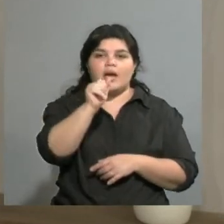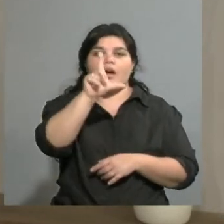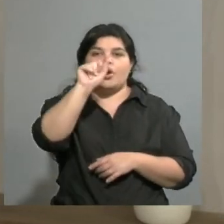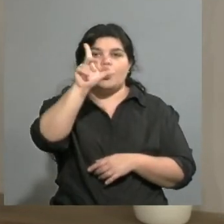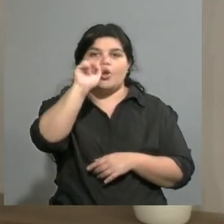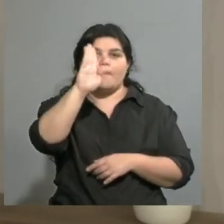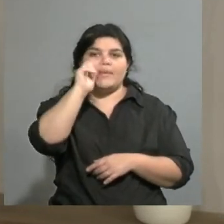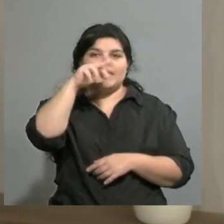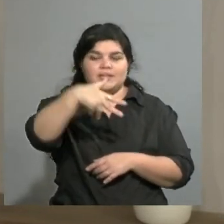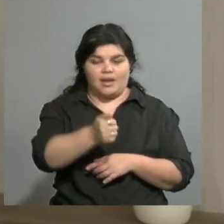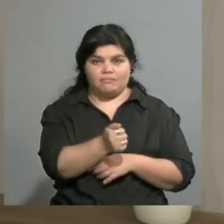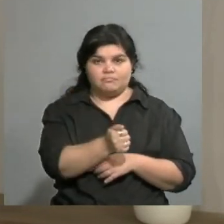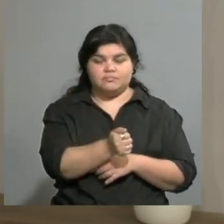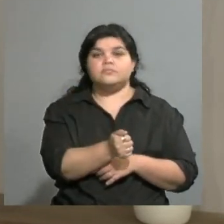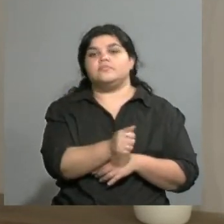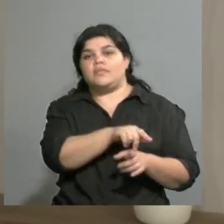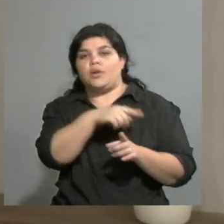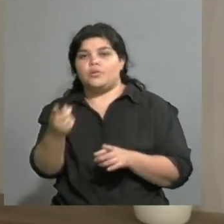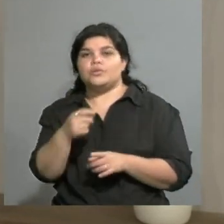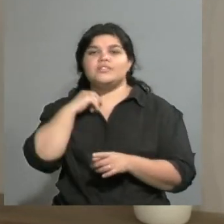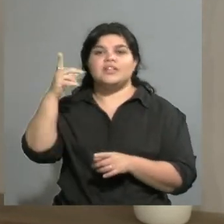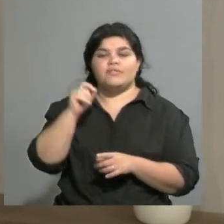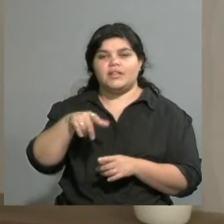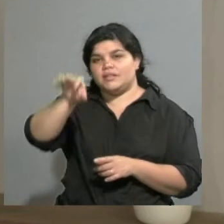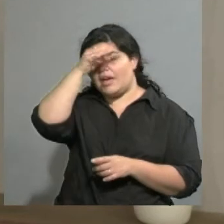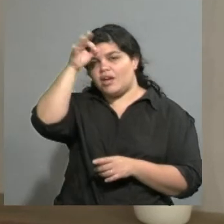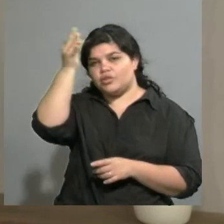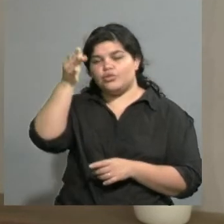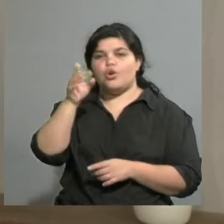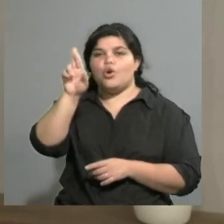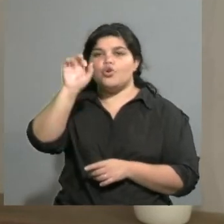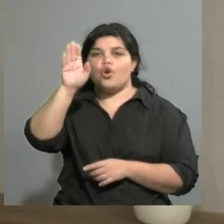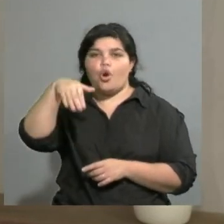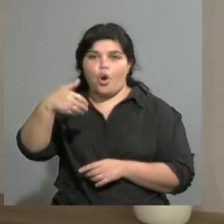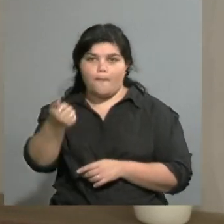estarán ahí en San Rafael, nada más que en el Teatro, nada más y nada menos que en el Teatro Roma.